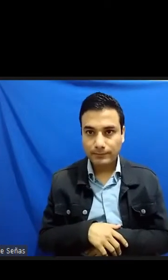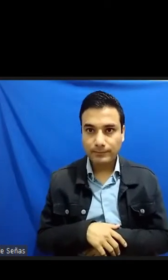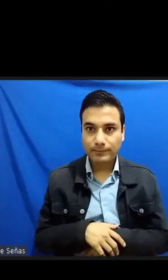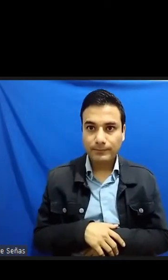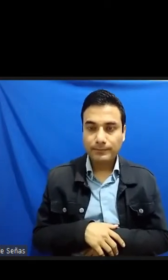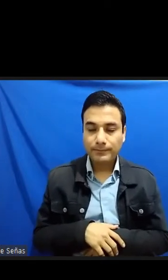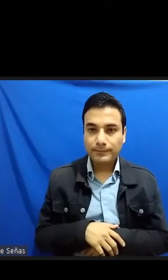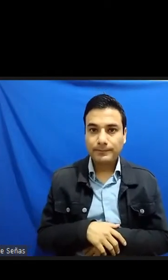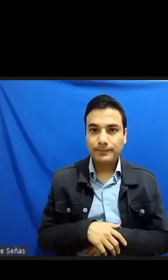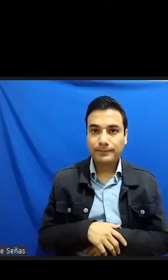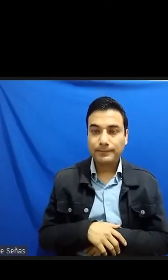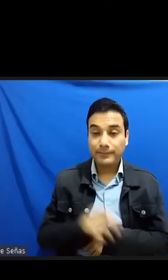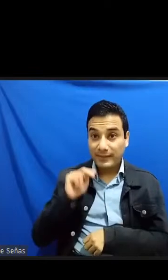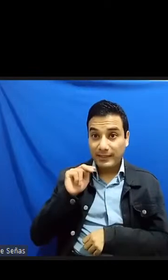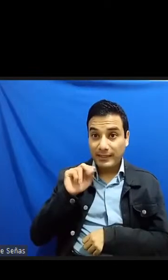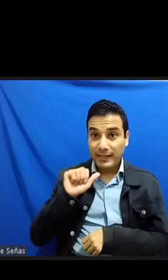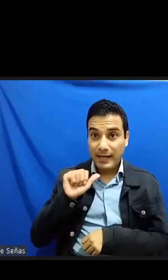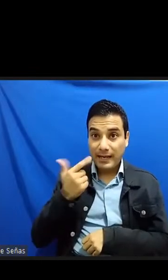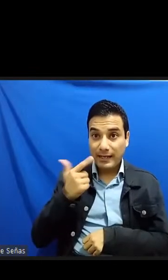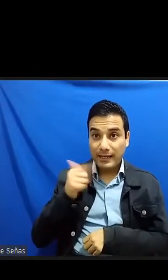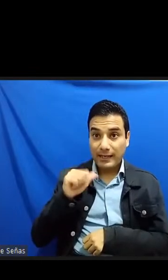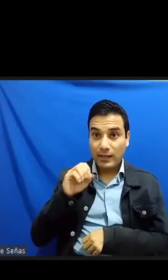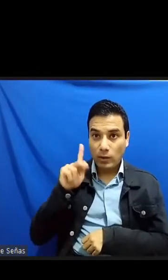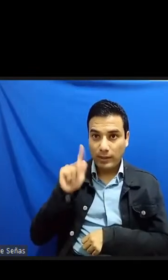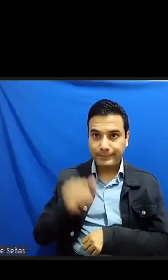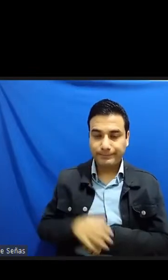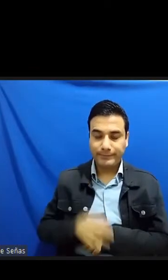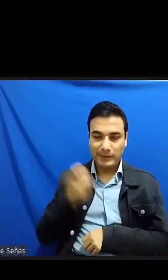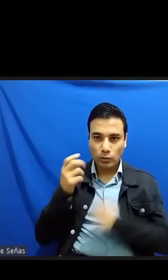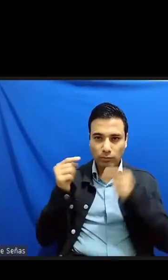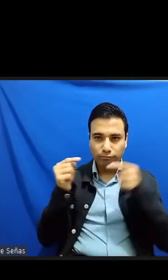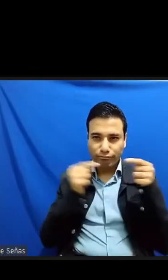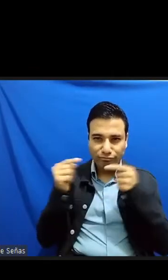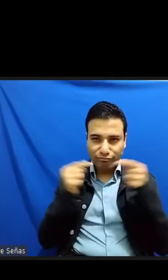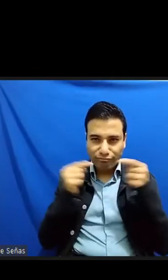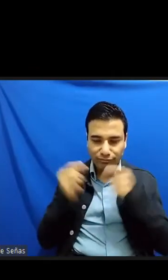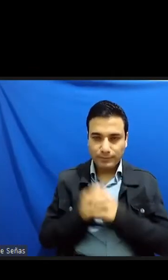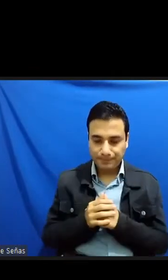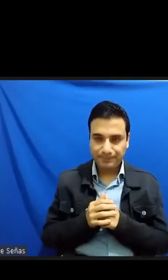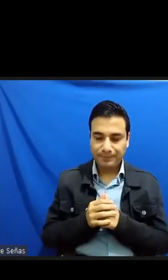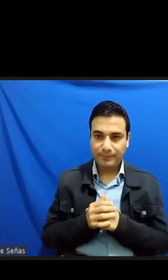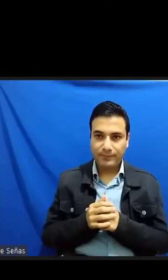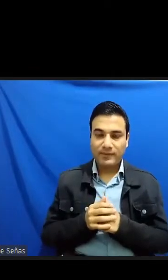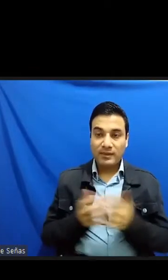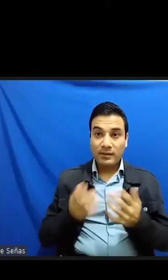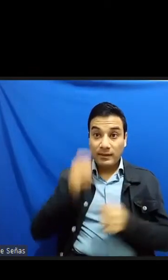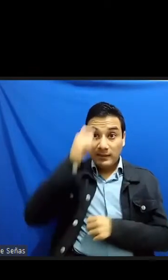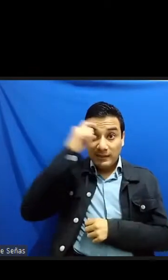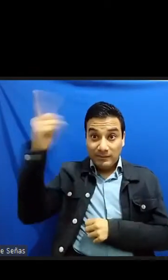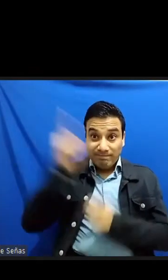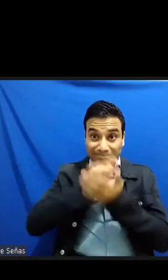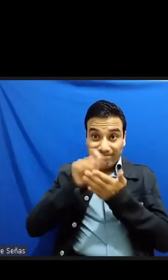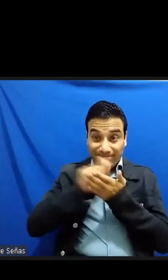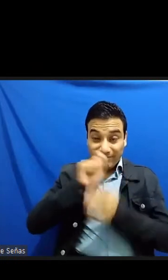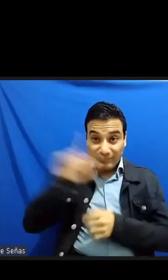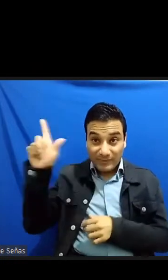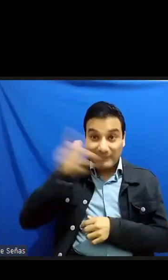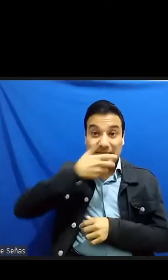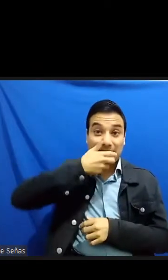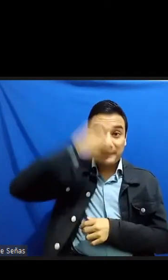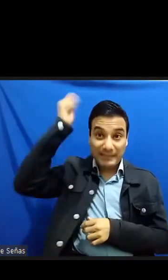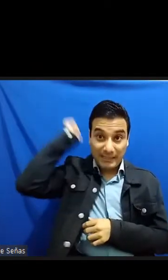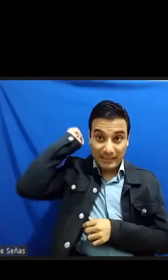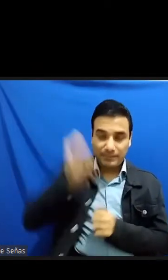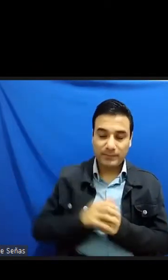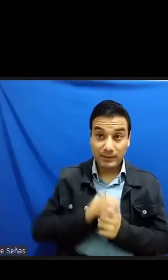Nagaoka cuyas pruebas desenmascaraban a toda una generación de autores le trajo una serie de